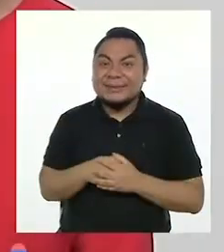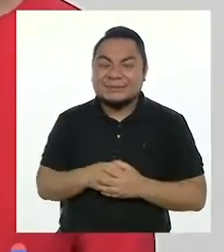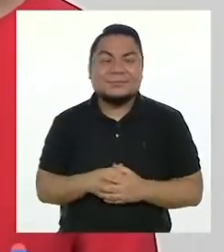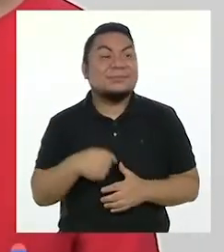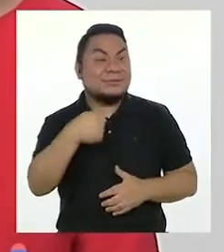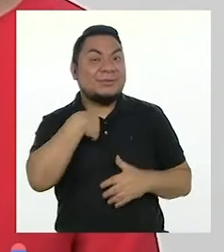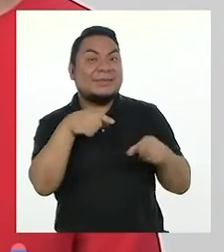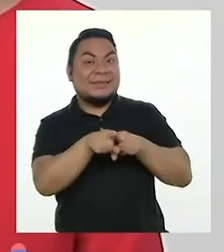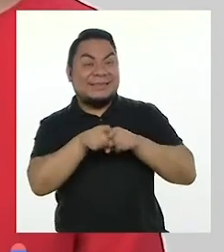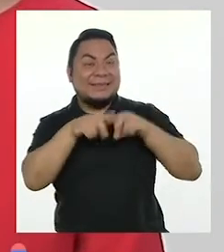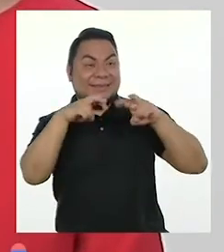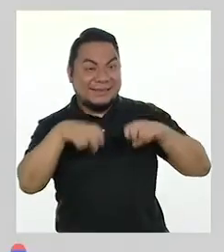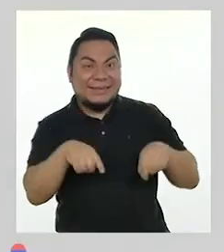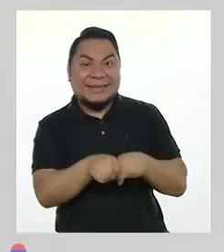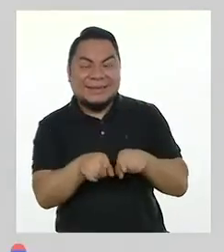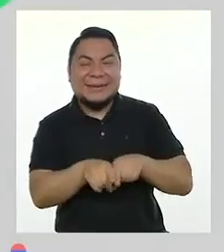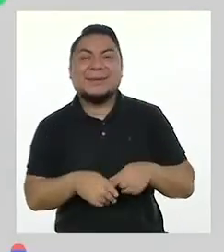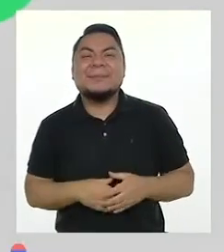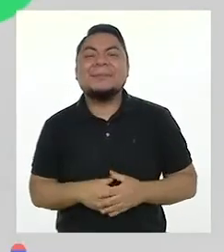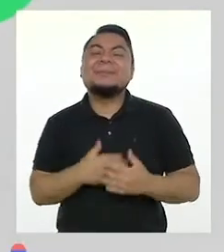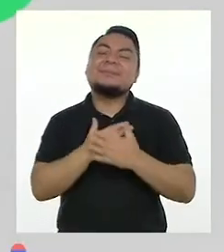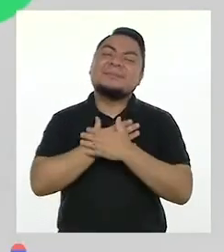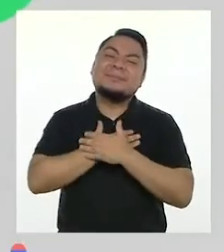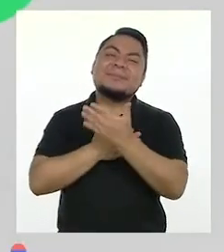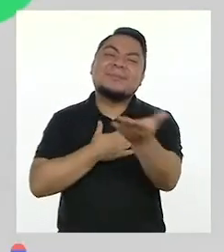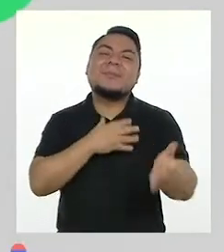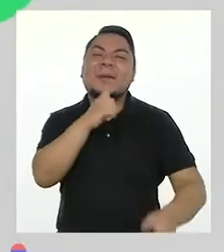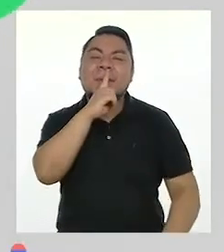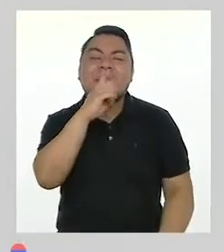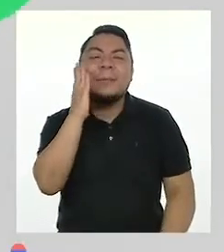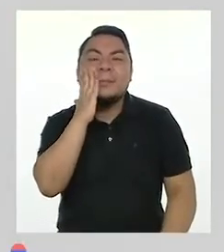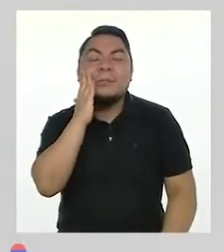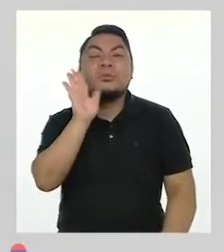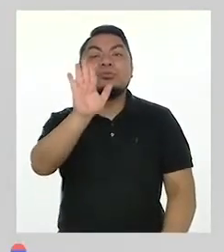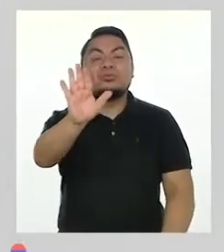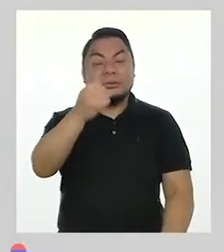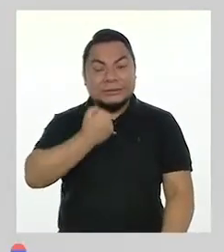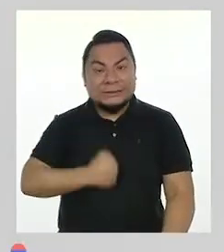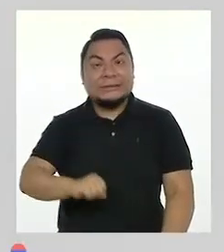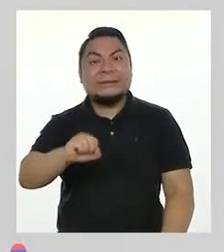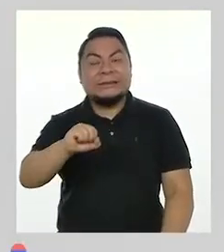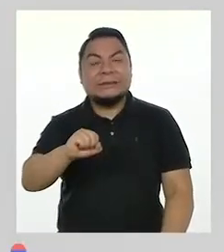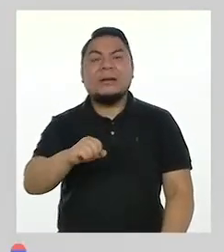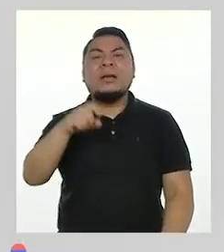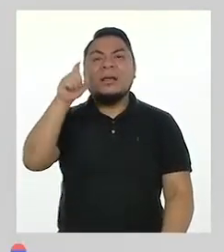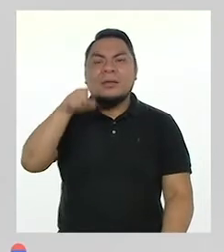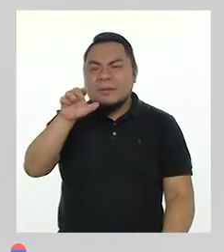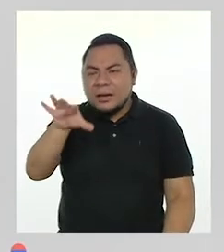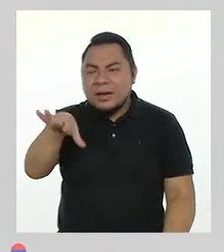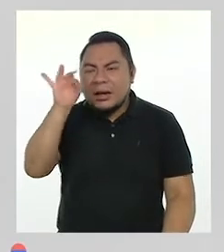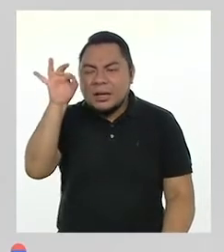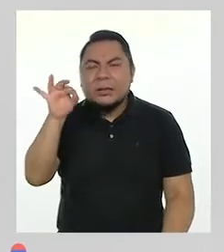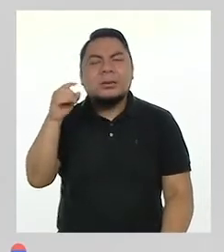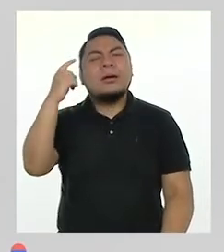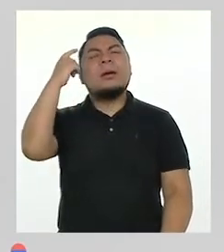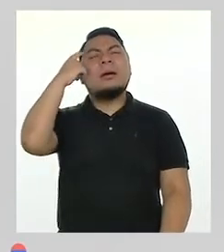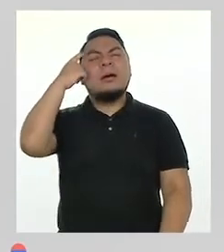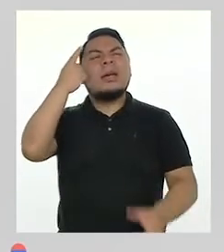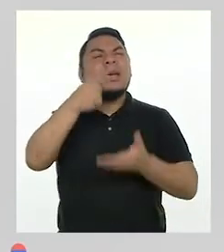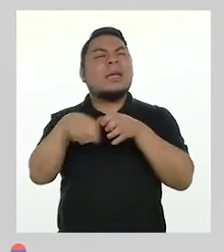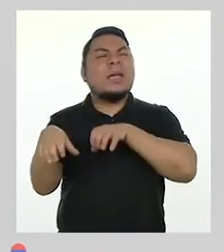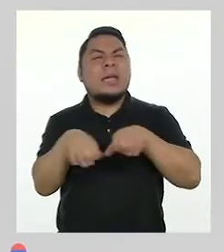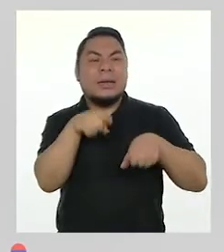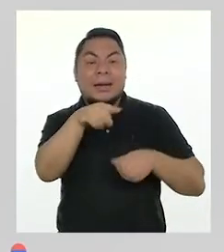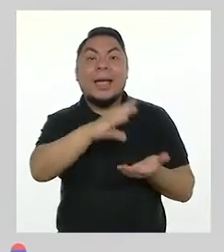Yo también, Chancay. Queridos papis y mamis, sus hijos e hijas deben encontrar sentido en lo que